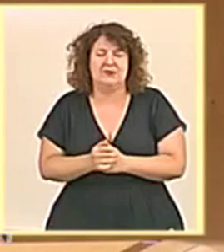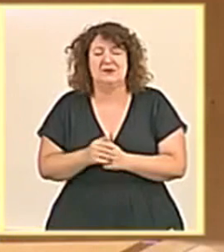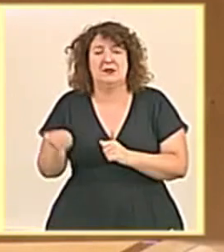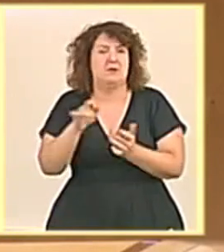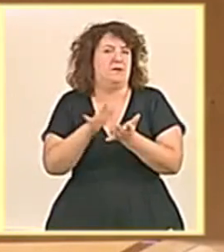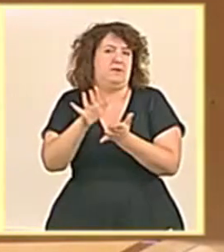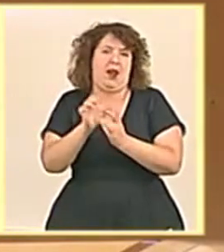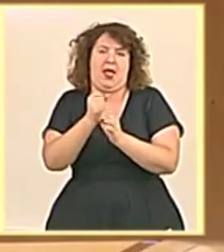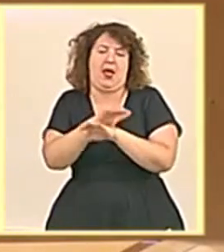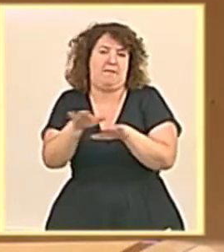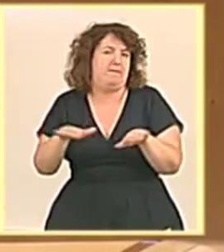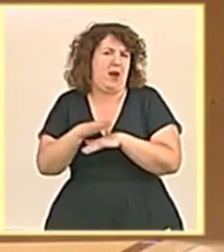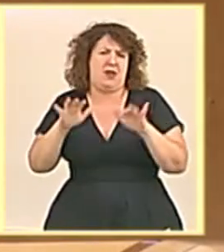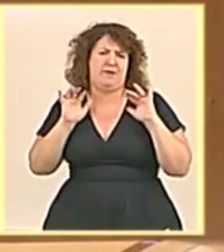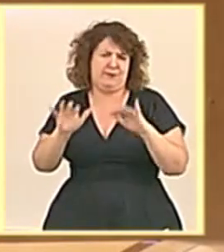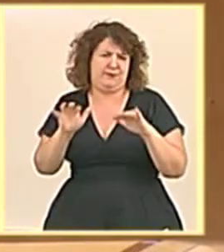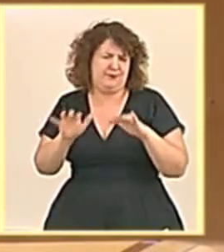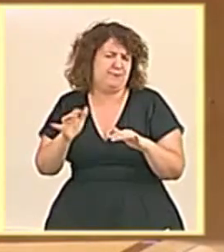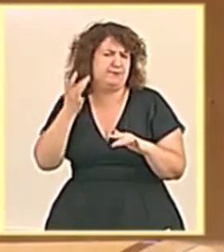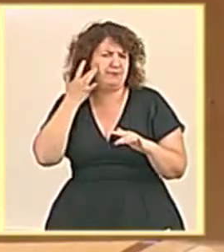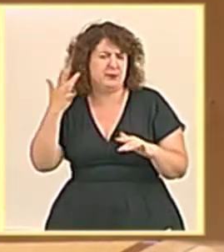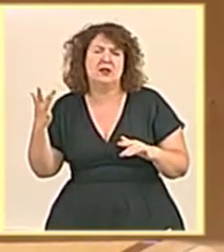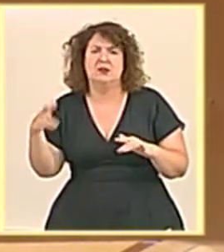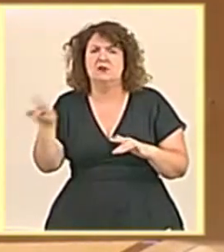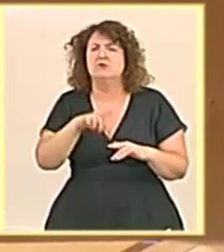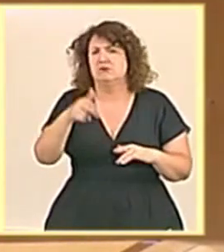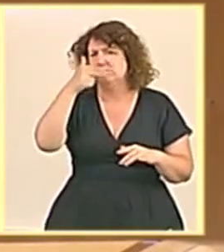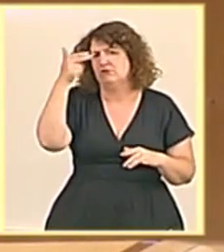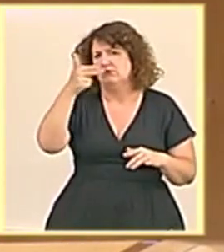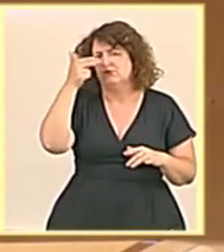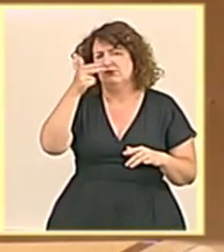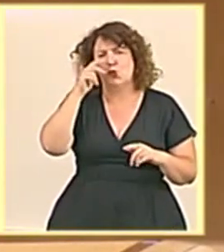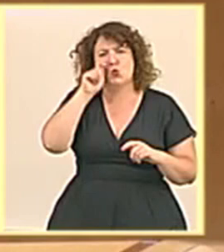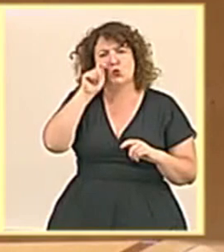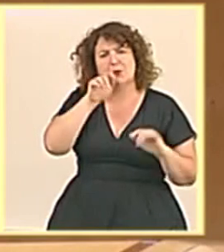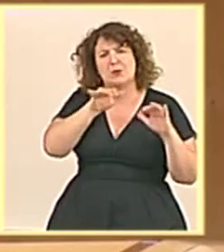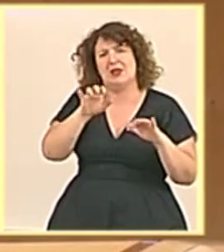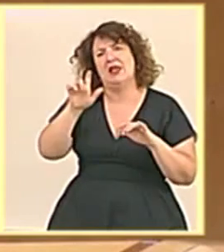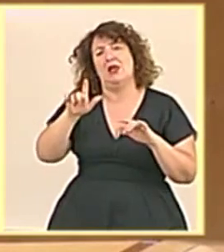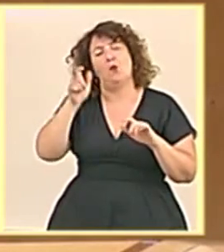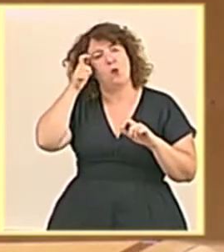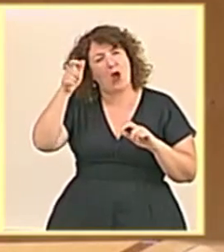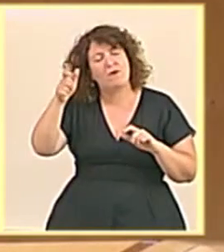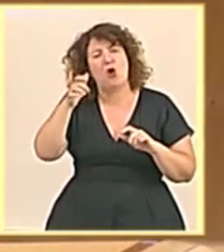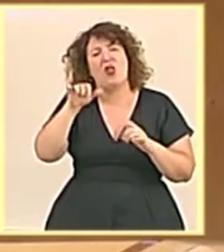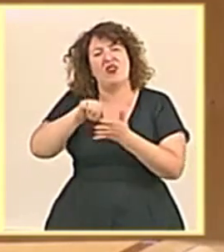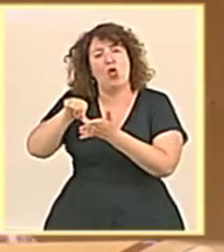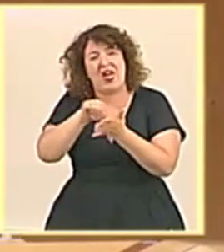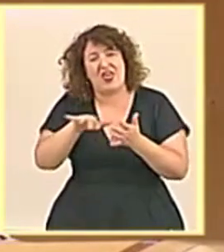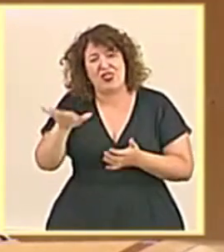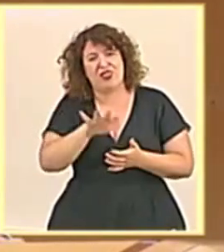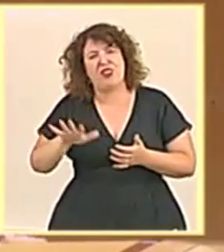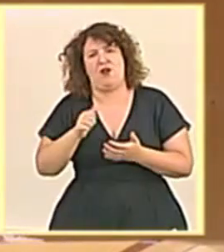en la provincia de Málaga son especialmente concurridas y suponen un atractivo que concentra el desarrollo económico de pueblos y ciudades